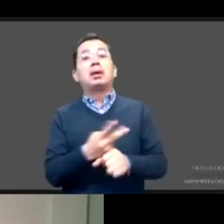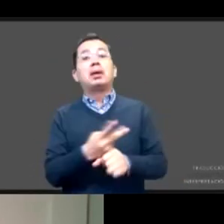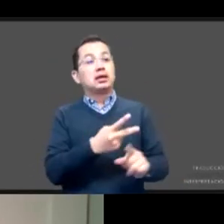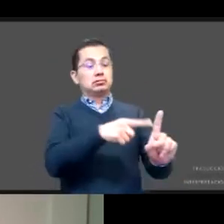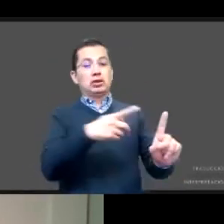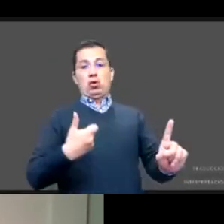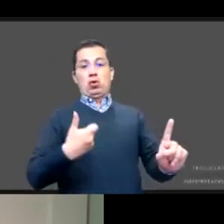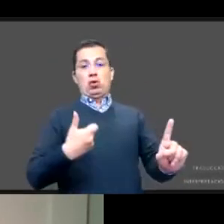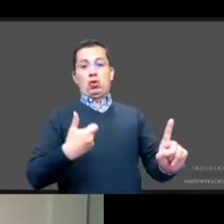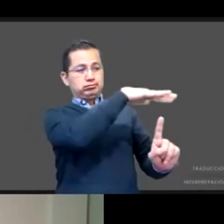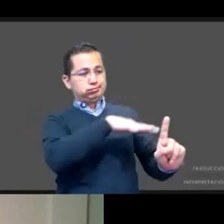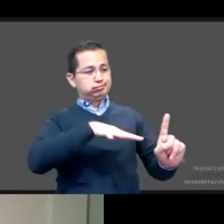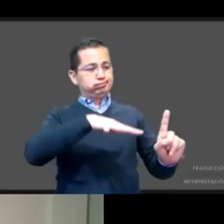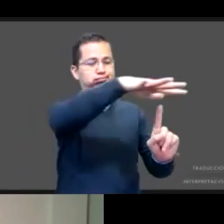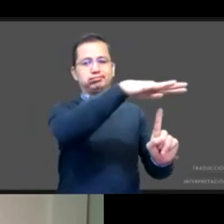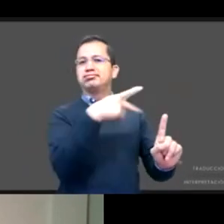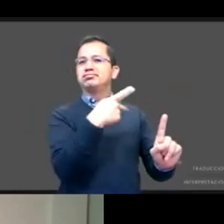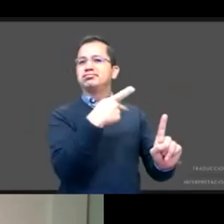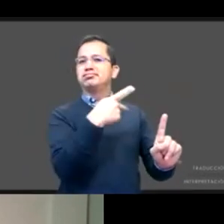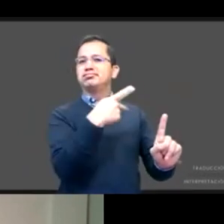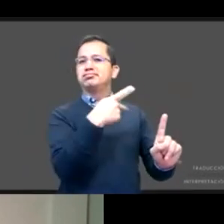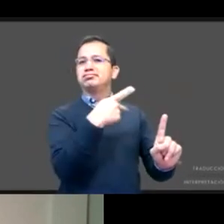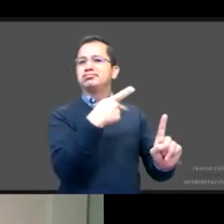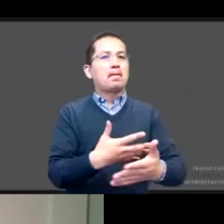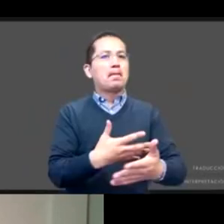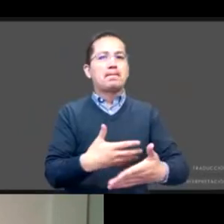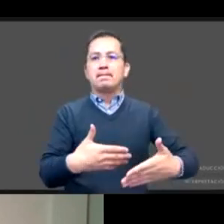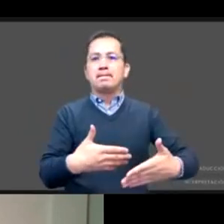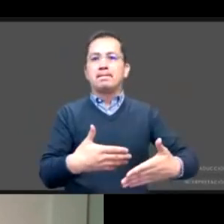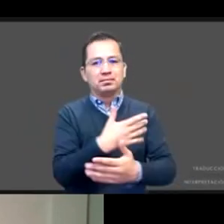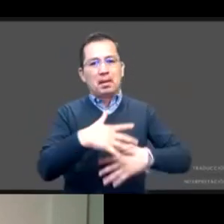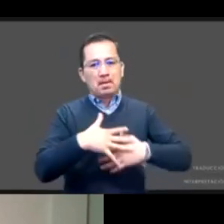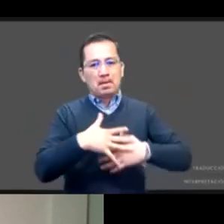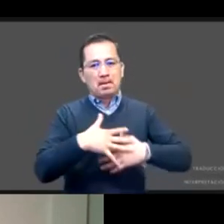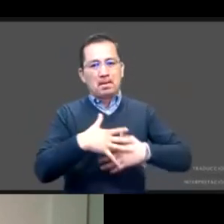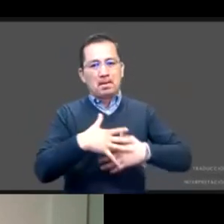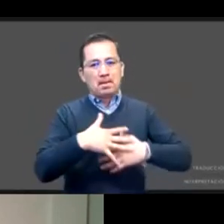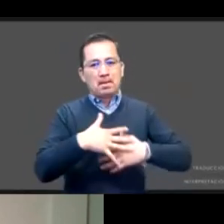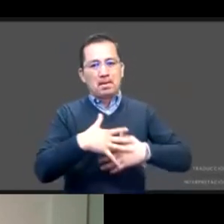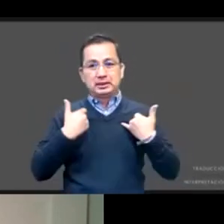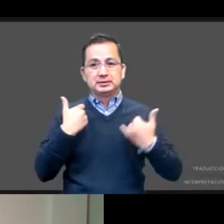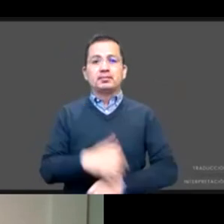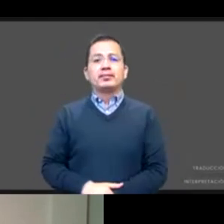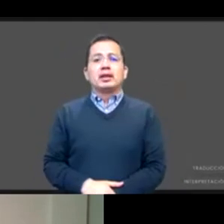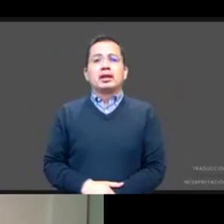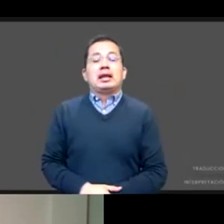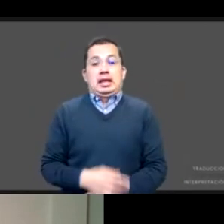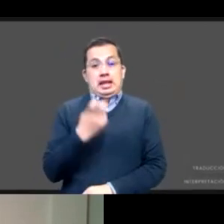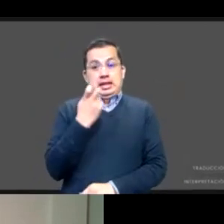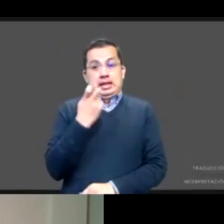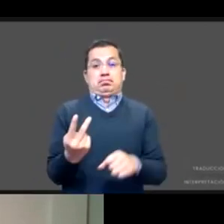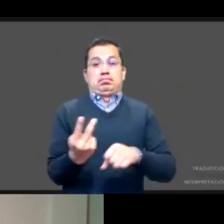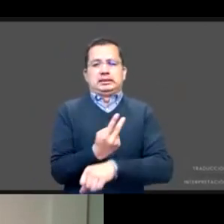llevar al embarazo de las adolescentes. En estas condiciones culturales hemos